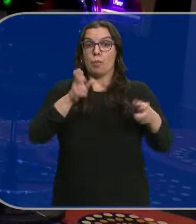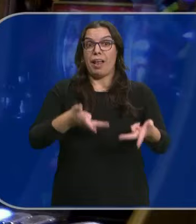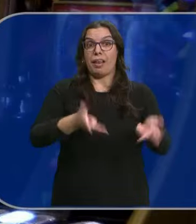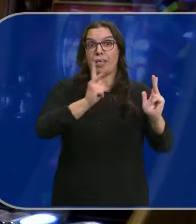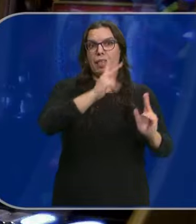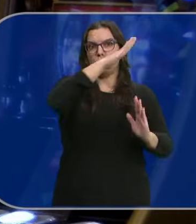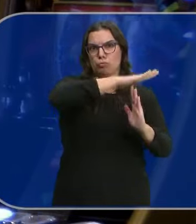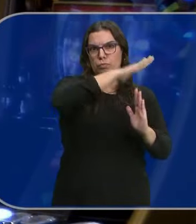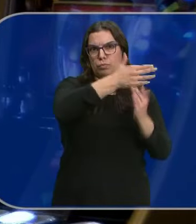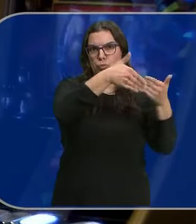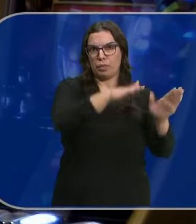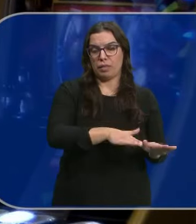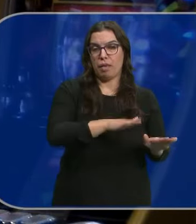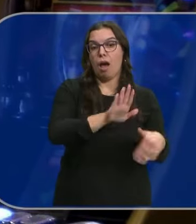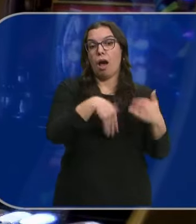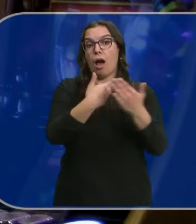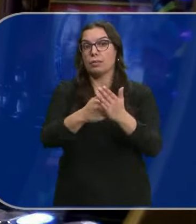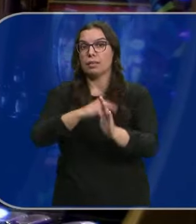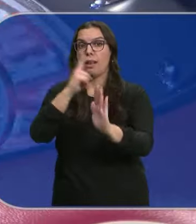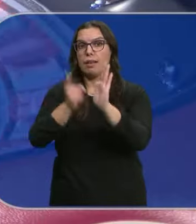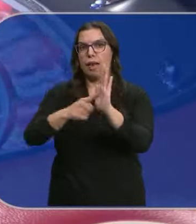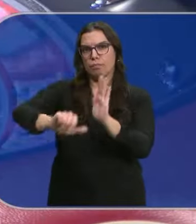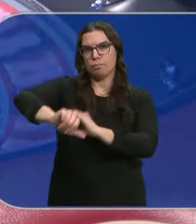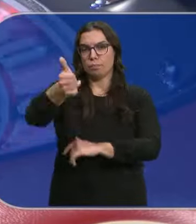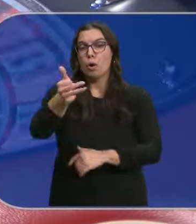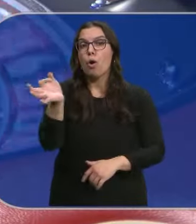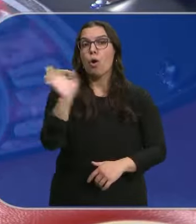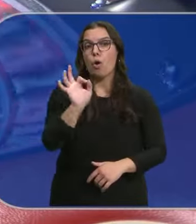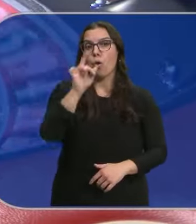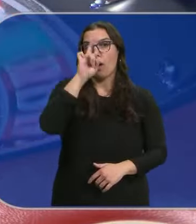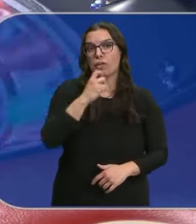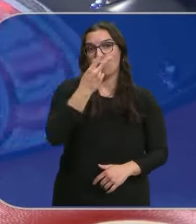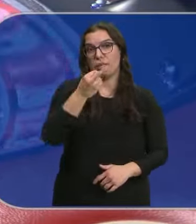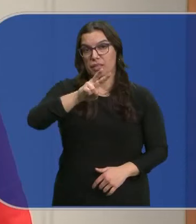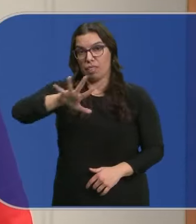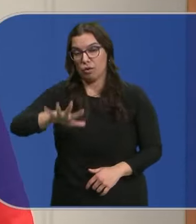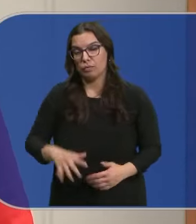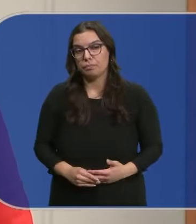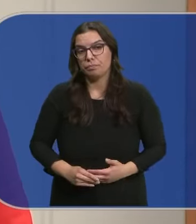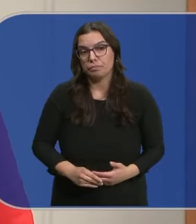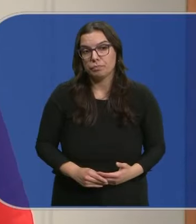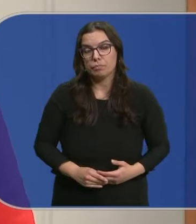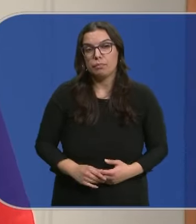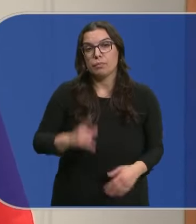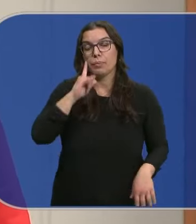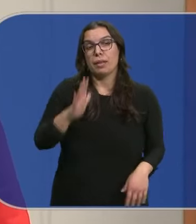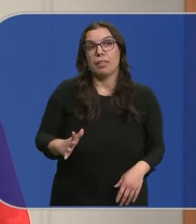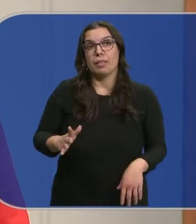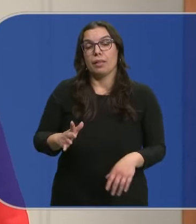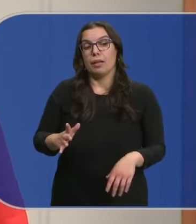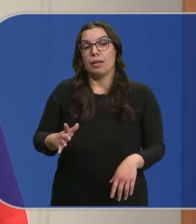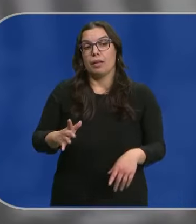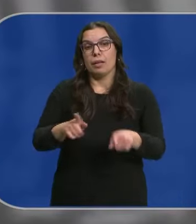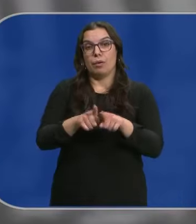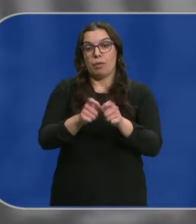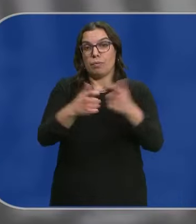licencias Dice la última moratoria Hasta que se apruebe Como mínimo la ley O hasta 2025 No se prevé Que haya un incremento